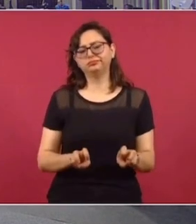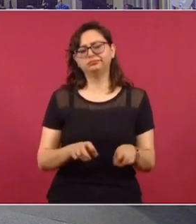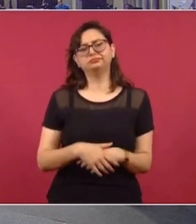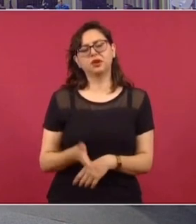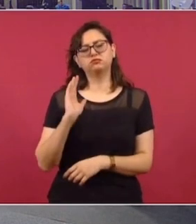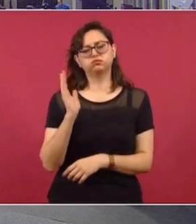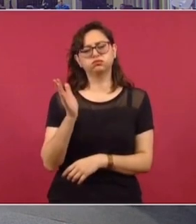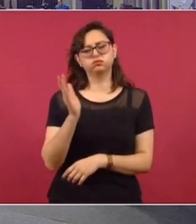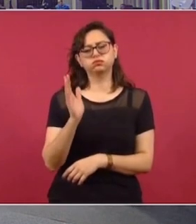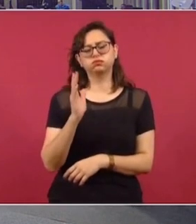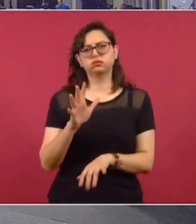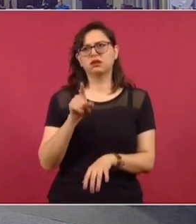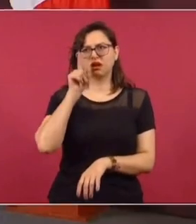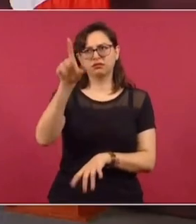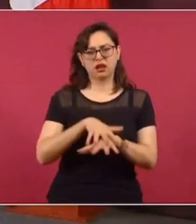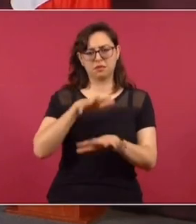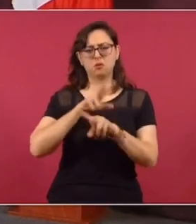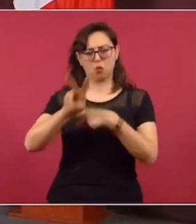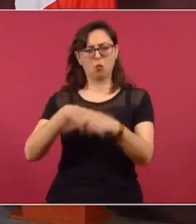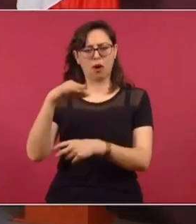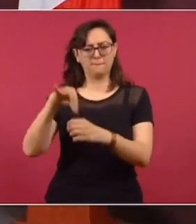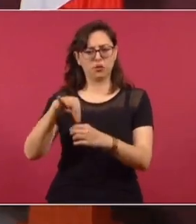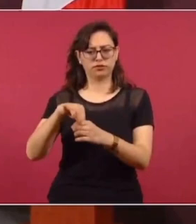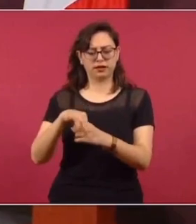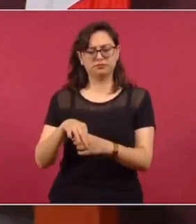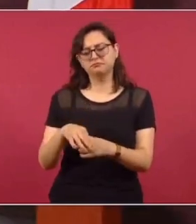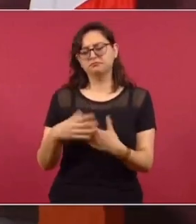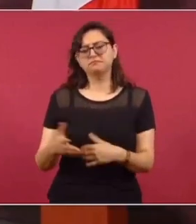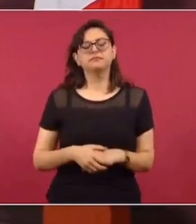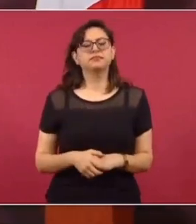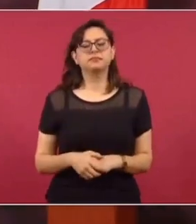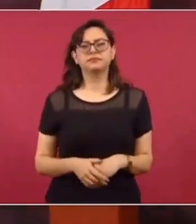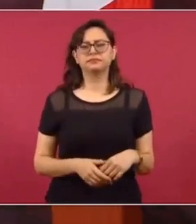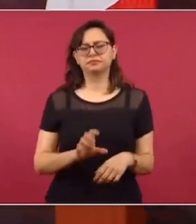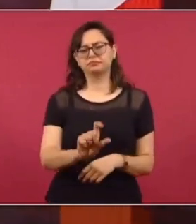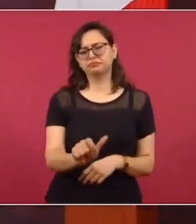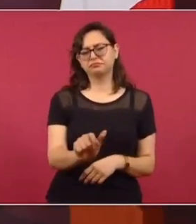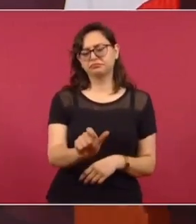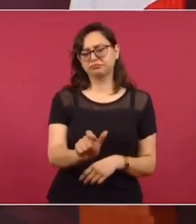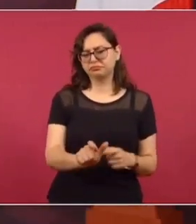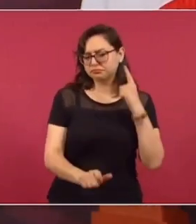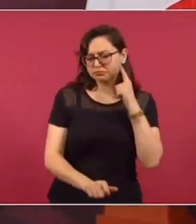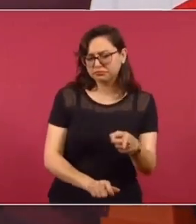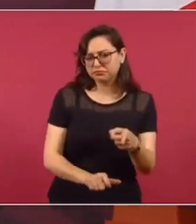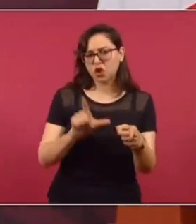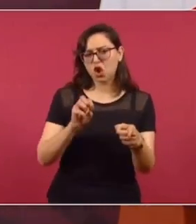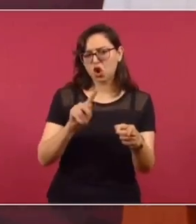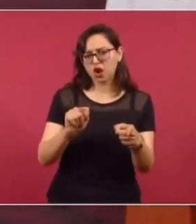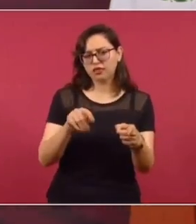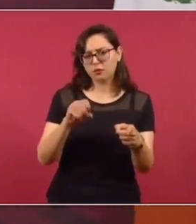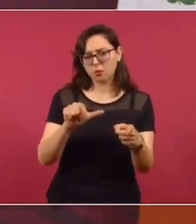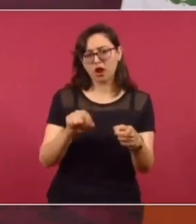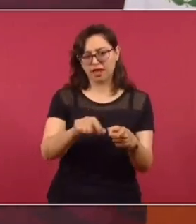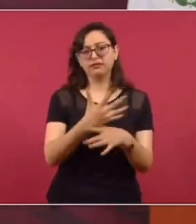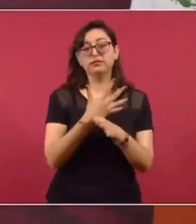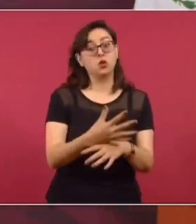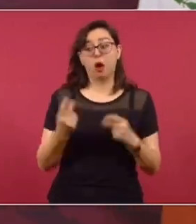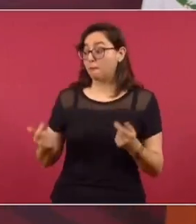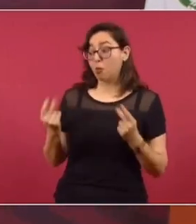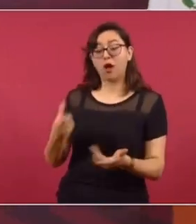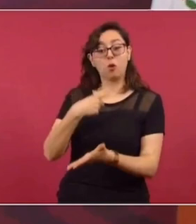Tlalpanga, donde iba a votar. Cuando la consulta. Y escuché a lo de de Mola. También hay que comprar doladitos.